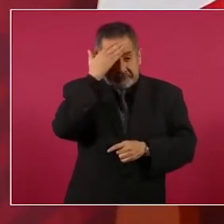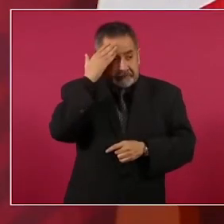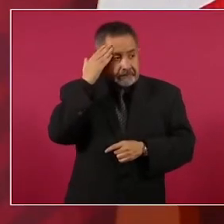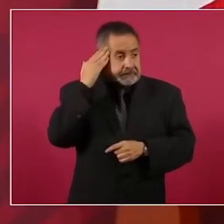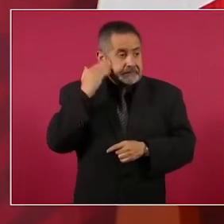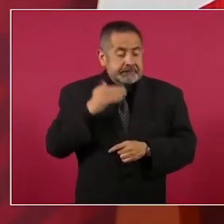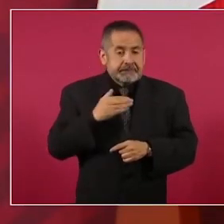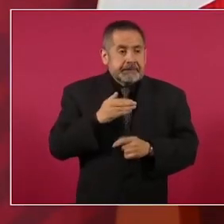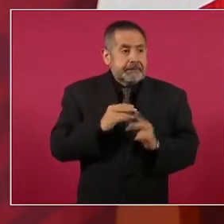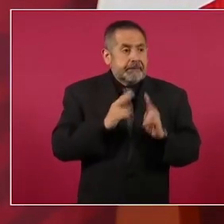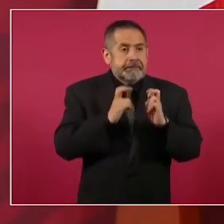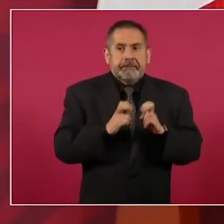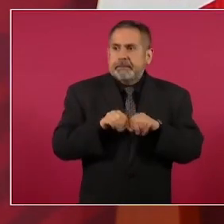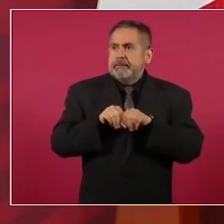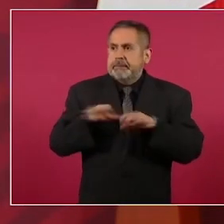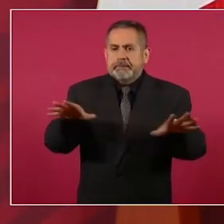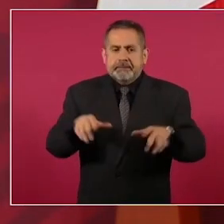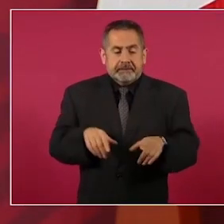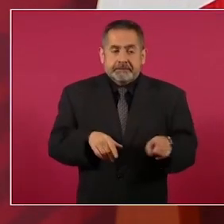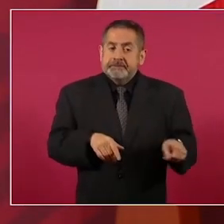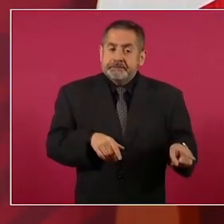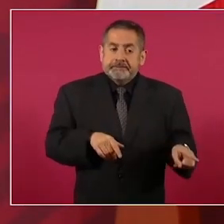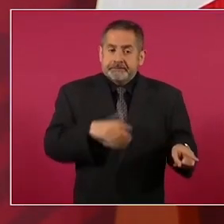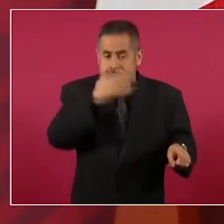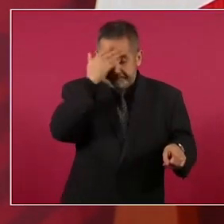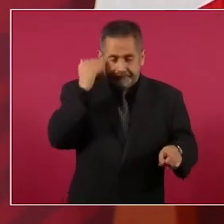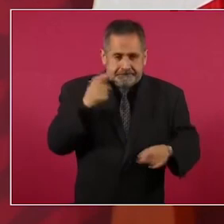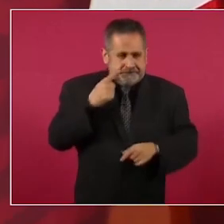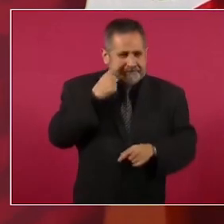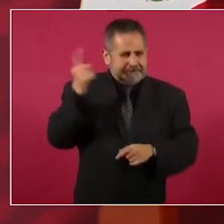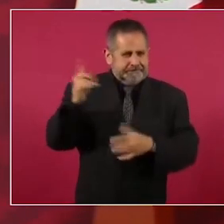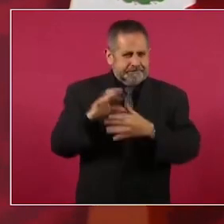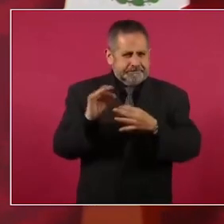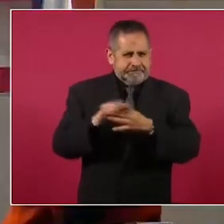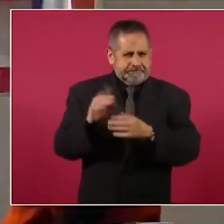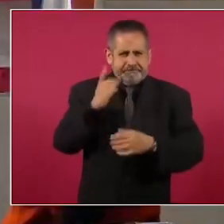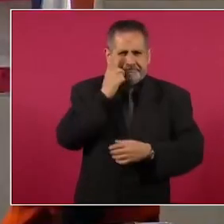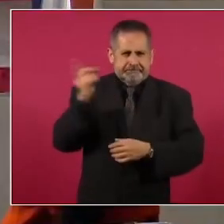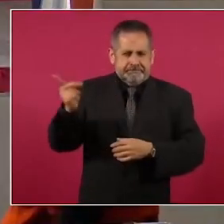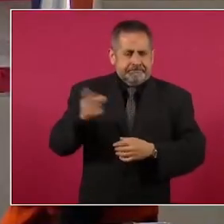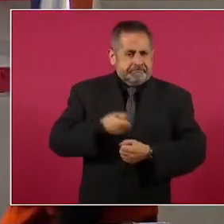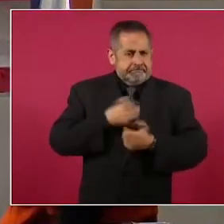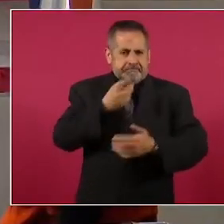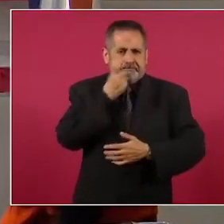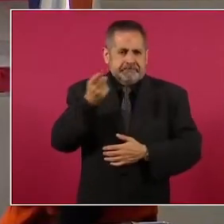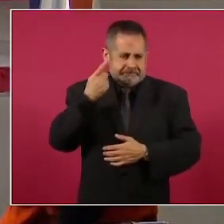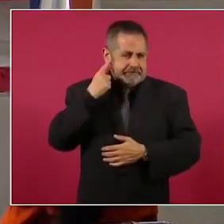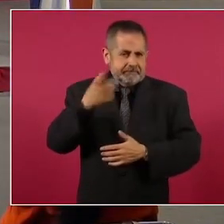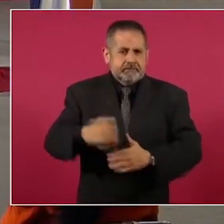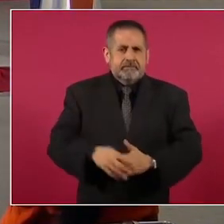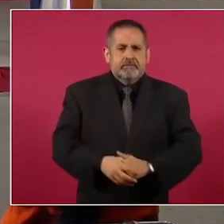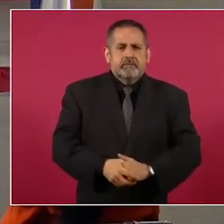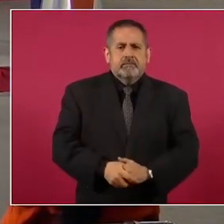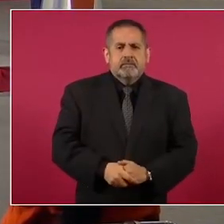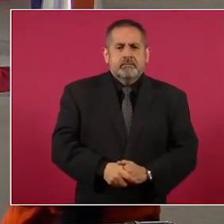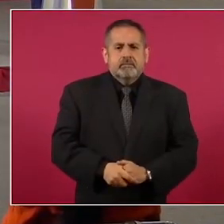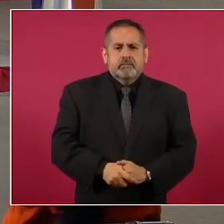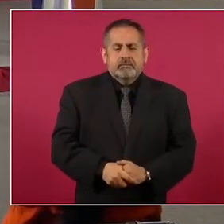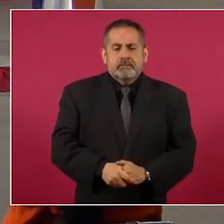expresó sobre ellos. Y esto es parte de lo que manifestó. A ver si...